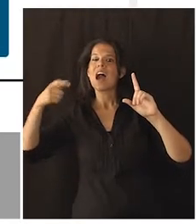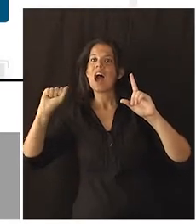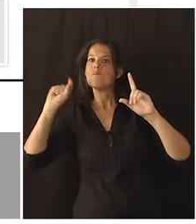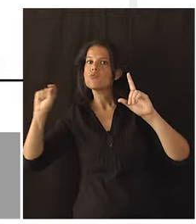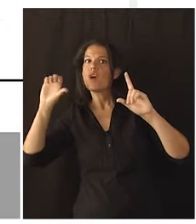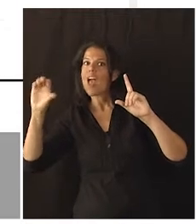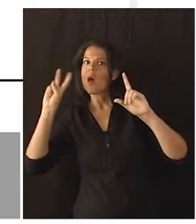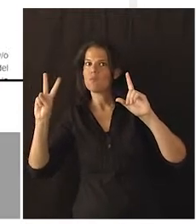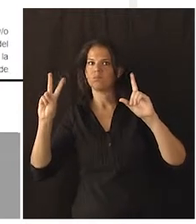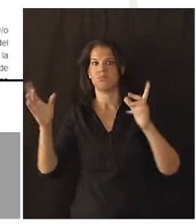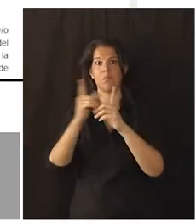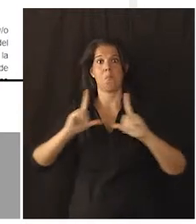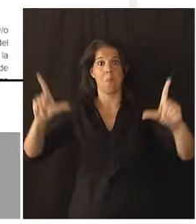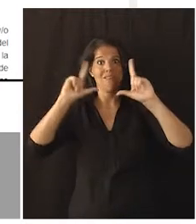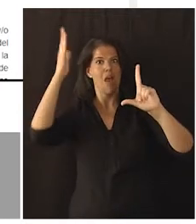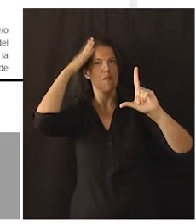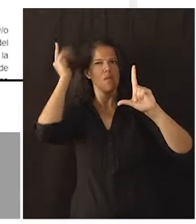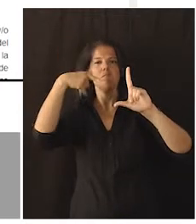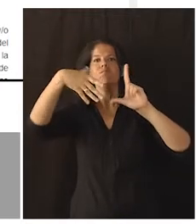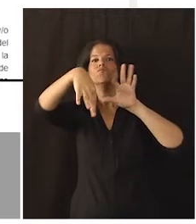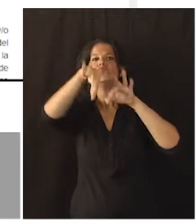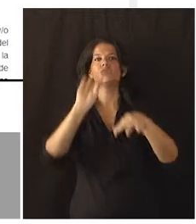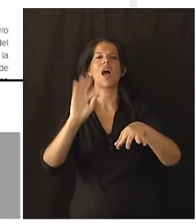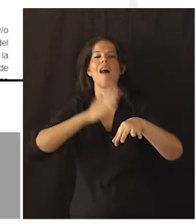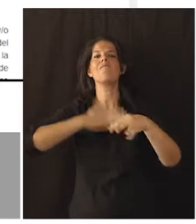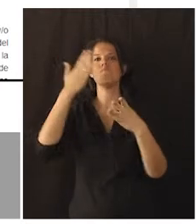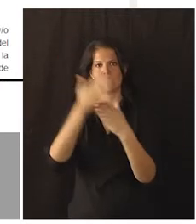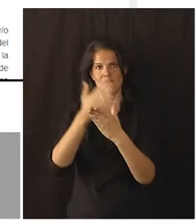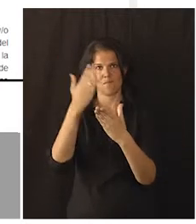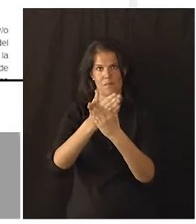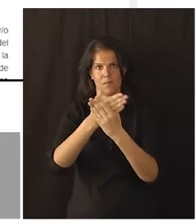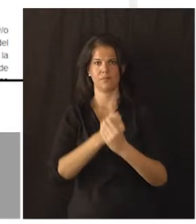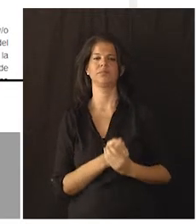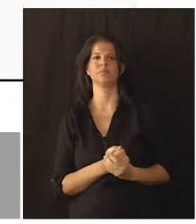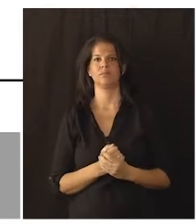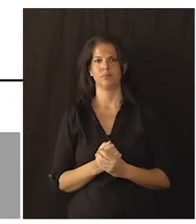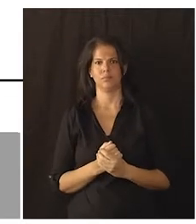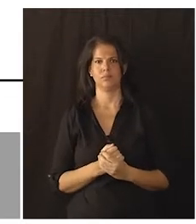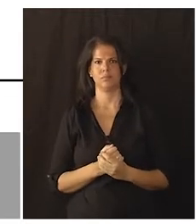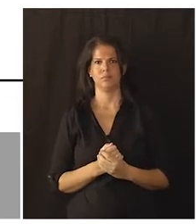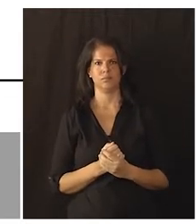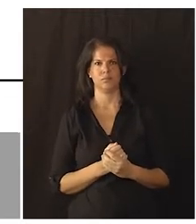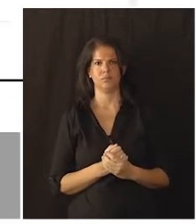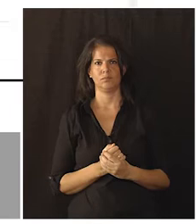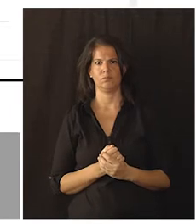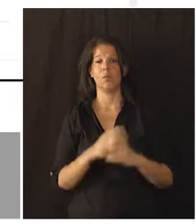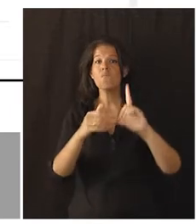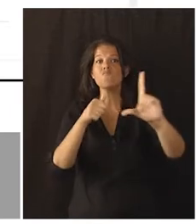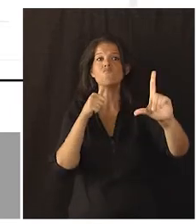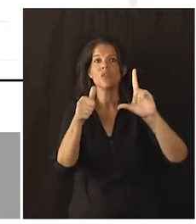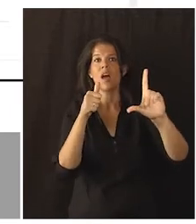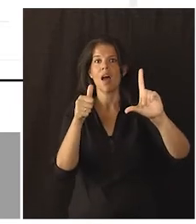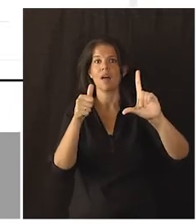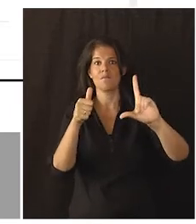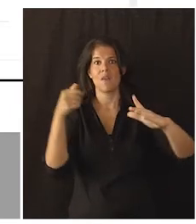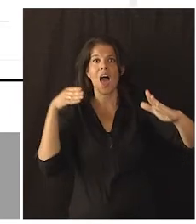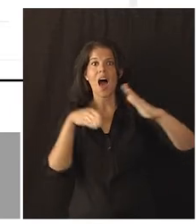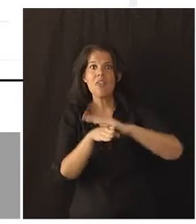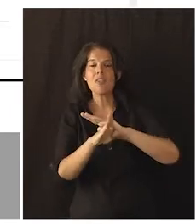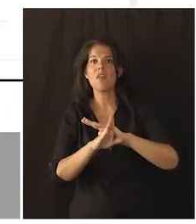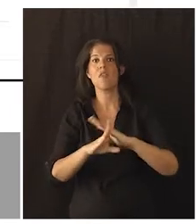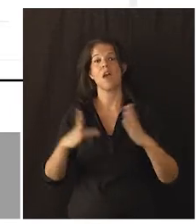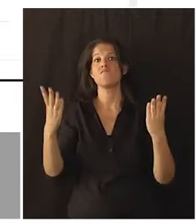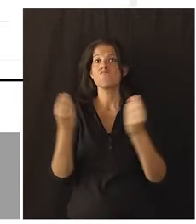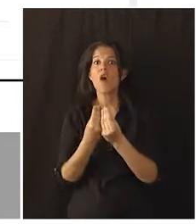Sobre la pantalla principal selecciona Mi carpeta. Pulsamos sobre Accede